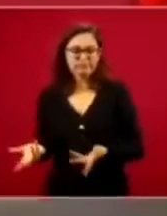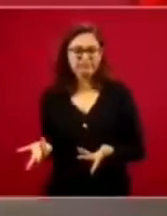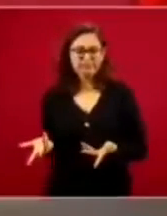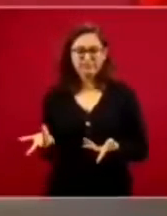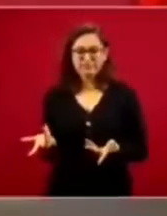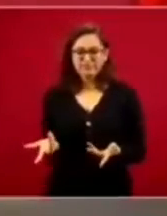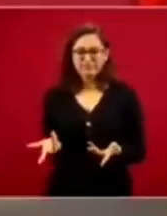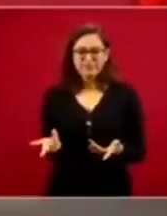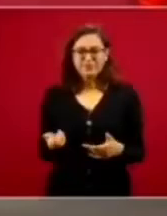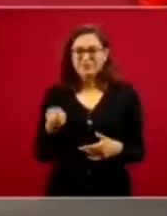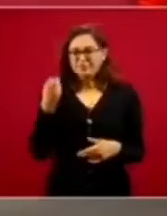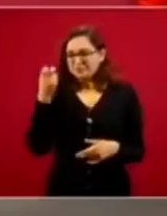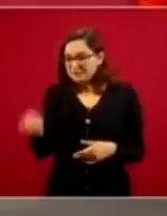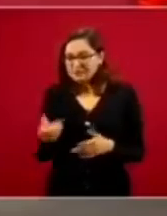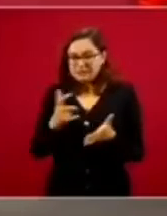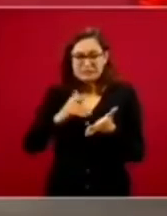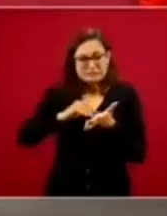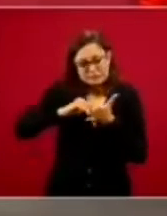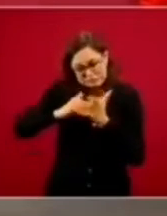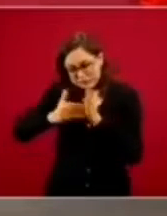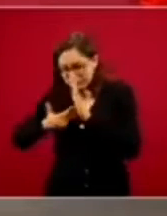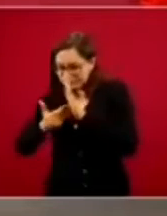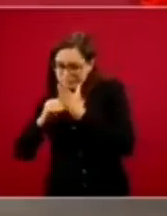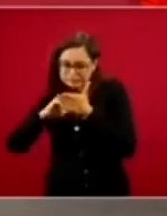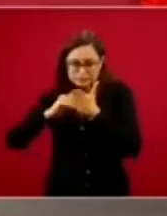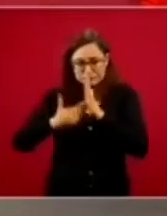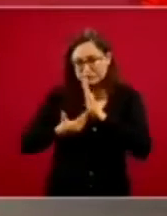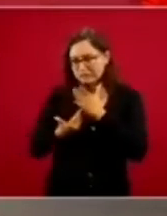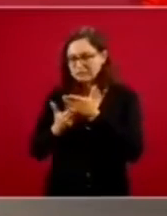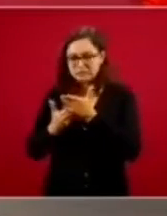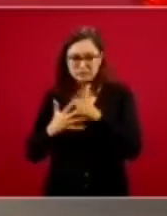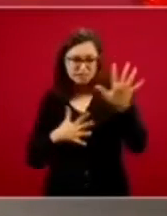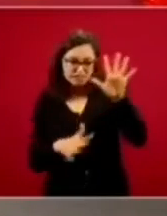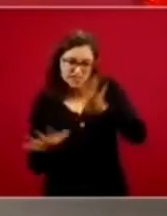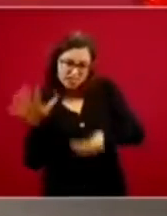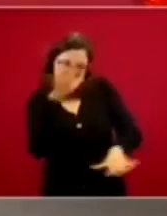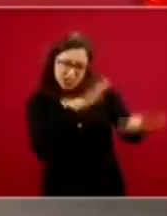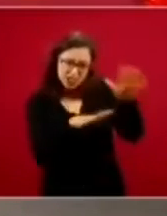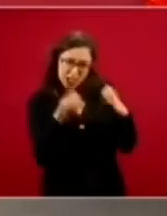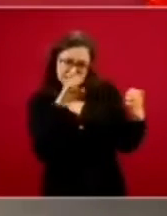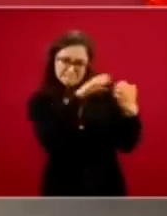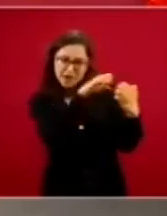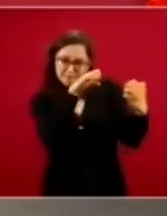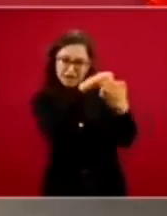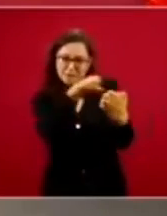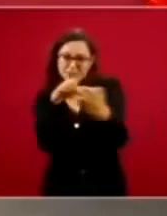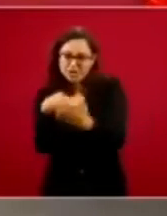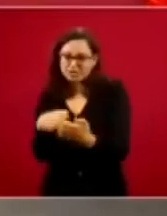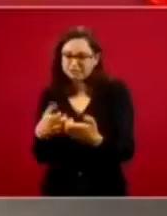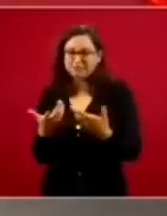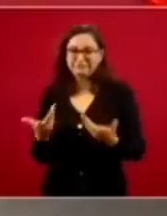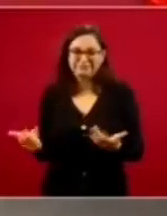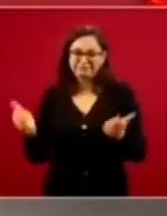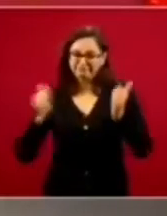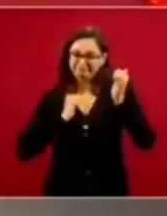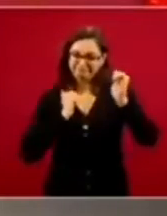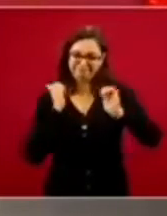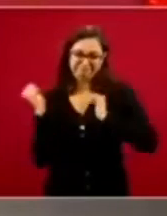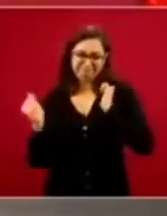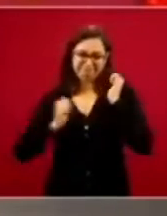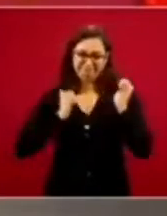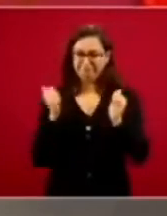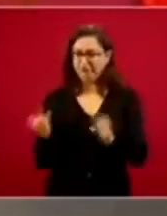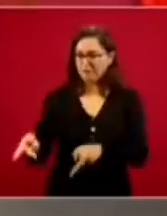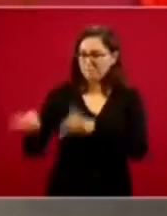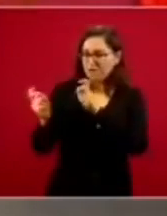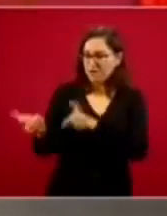Todas esas maniobras que utilizaron para engañar al pueblo mientras saqueaban. Estamos viendo